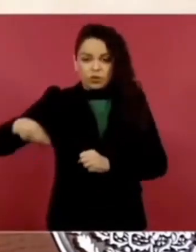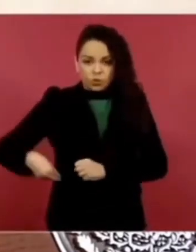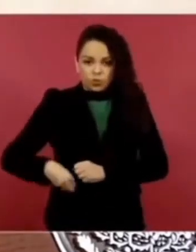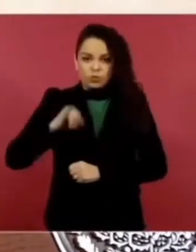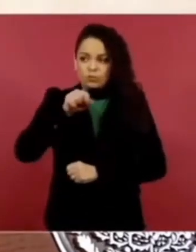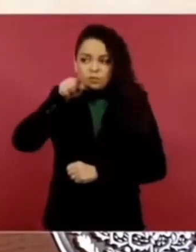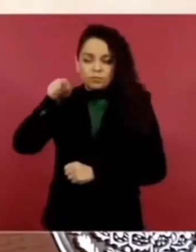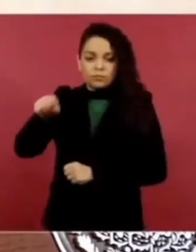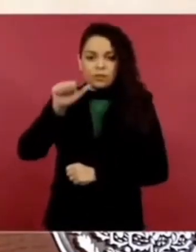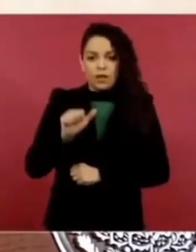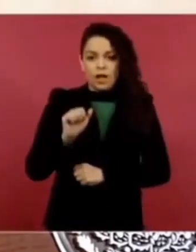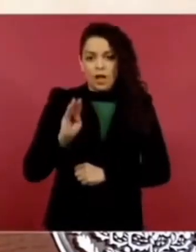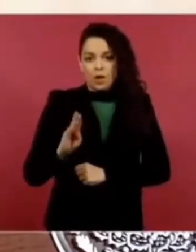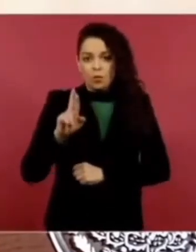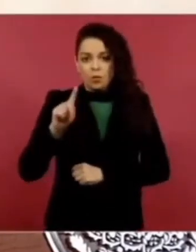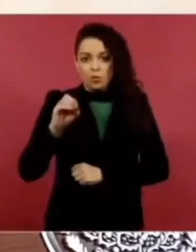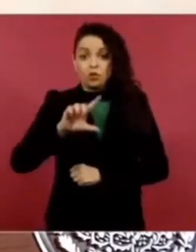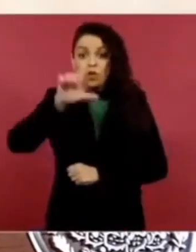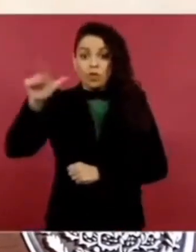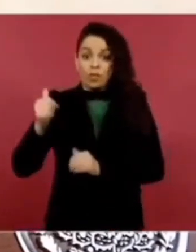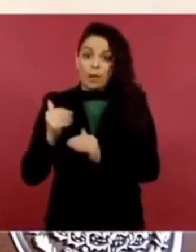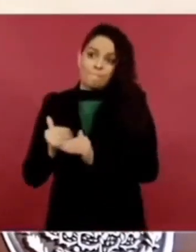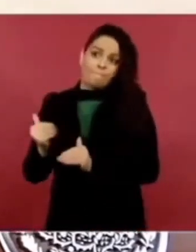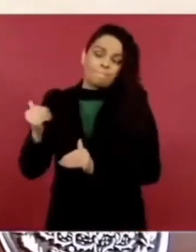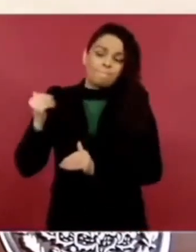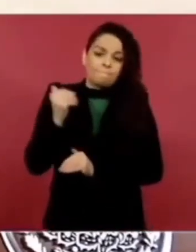Luego se la ampliaron a 45.